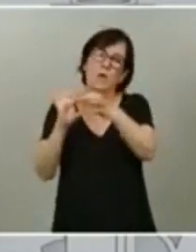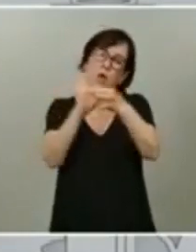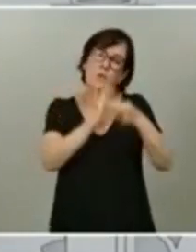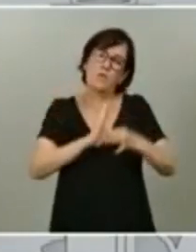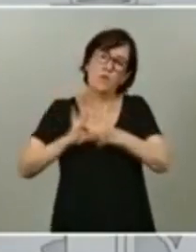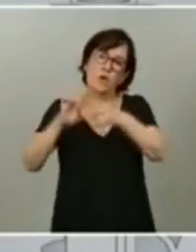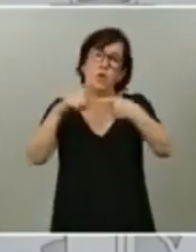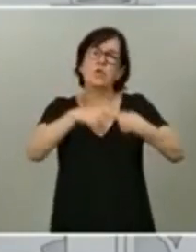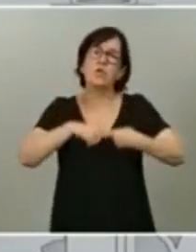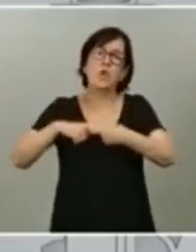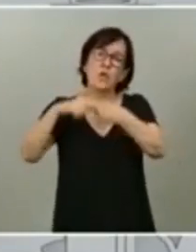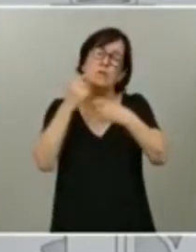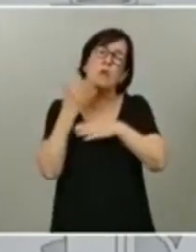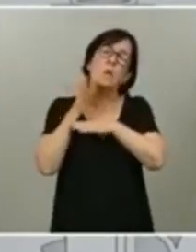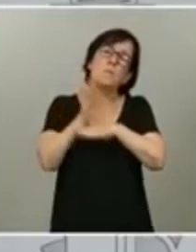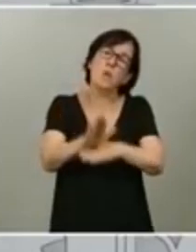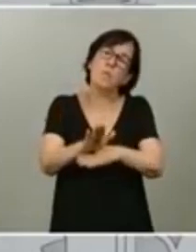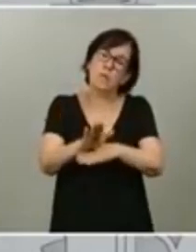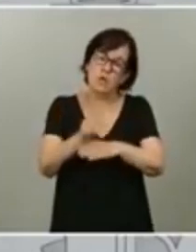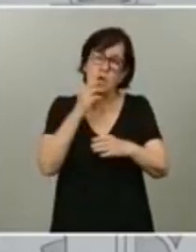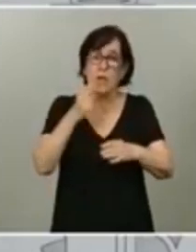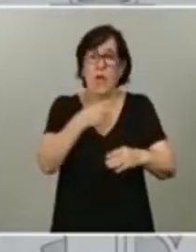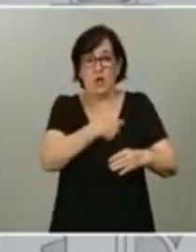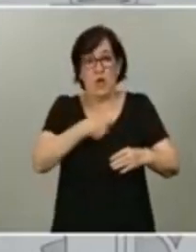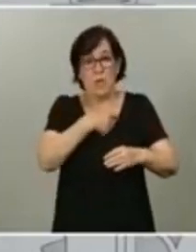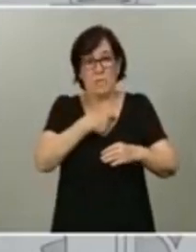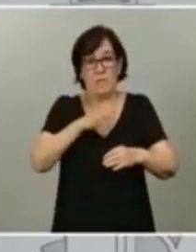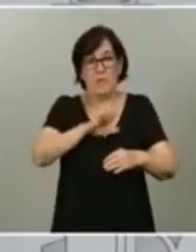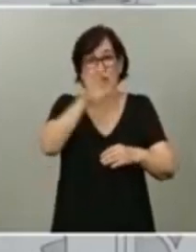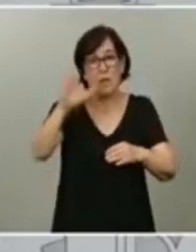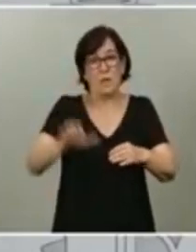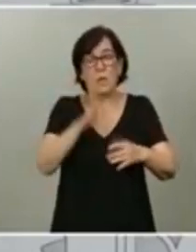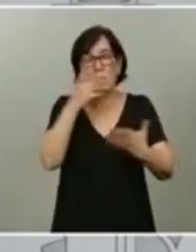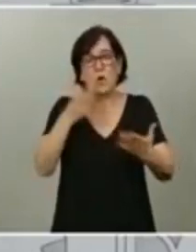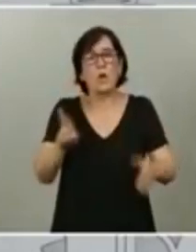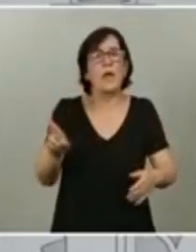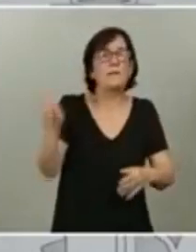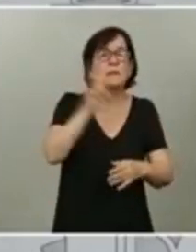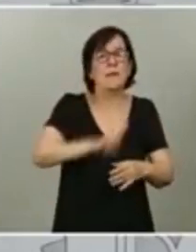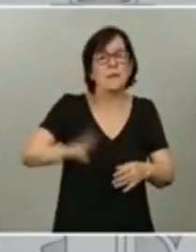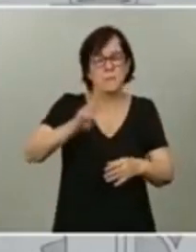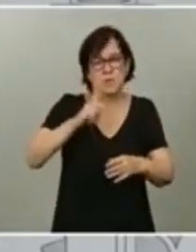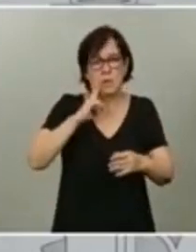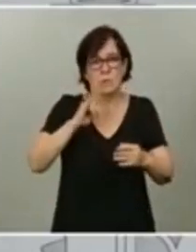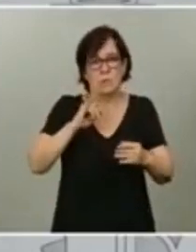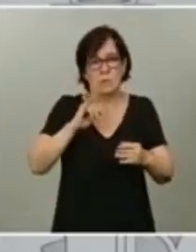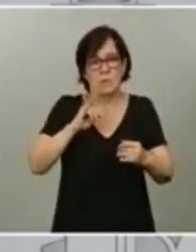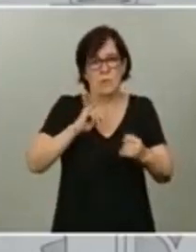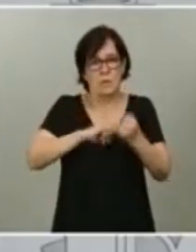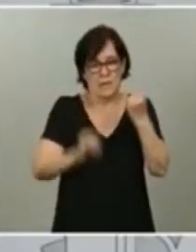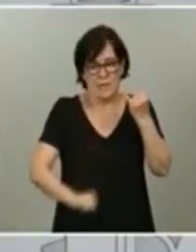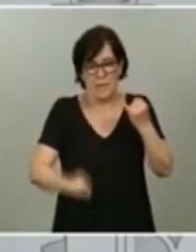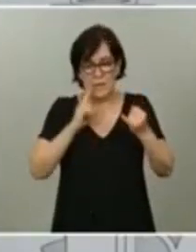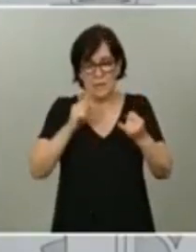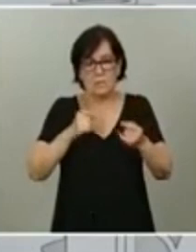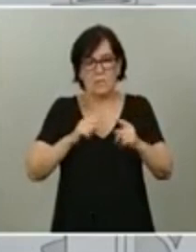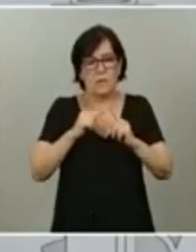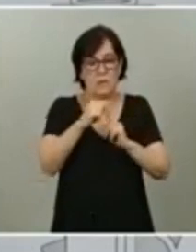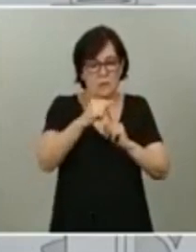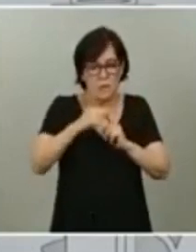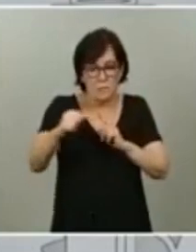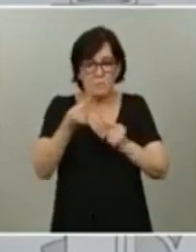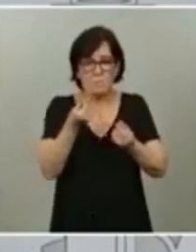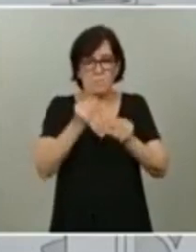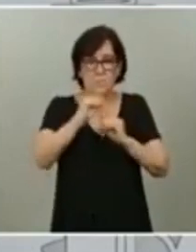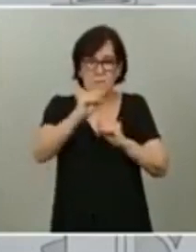esa propuesta que hemos conocido de la Comisión Europea por una recuperación para la crisis que comportará transferencias, préstamos, para que